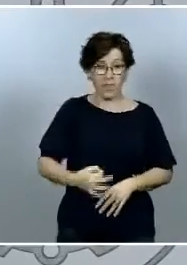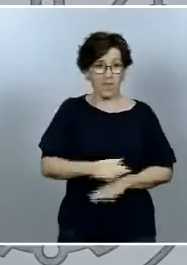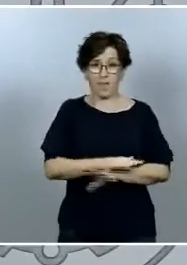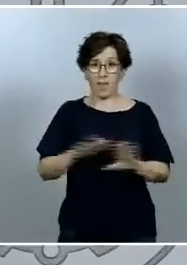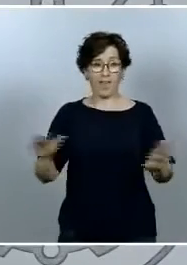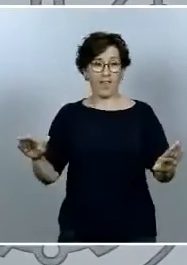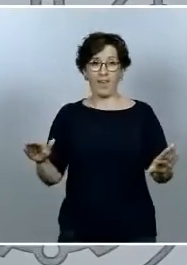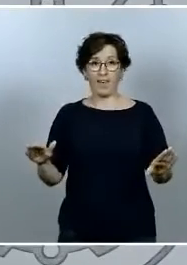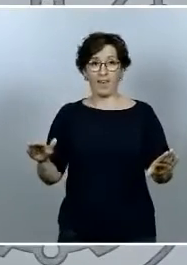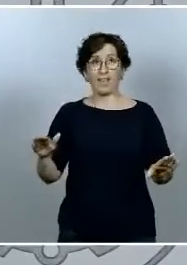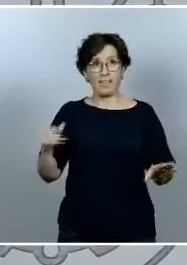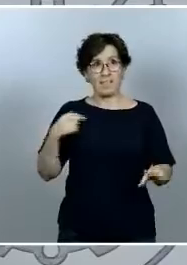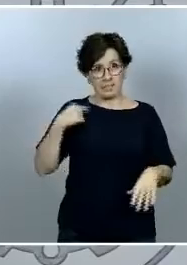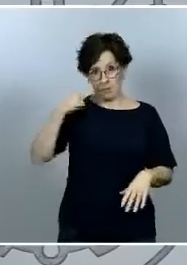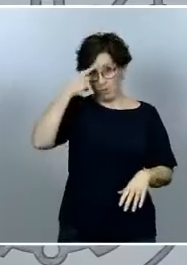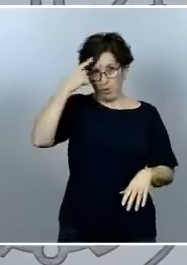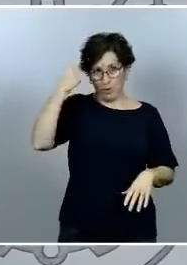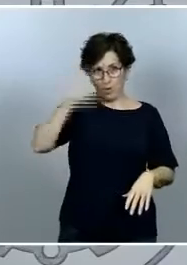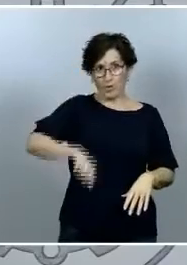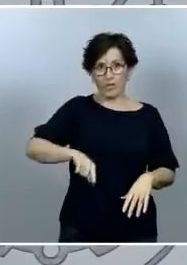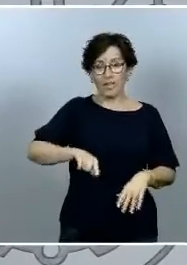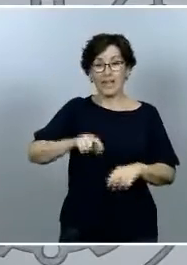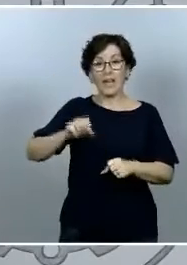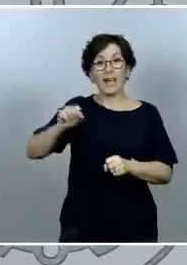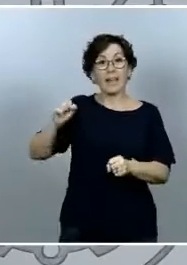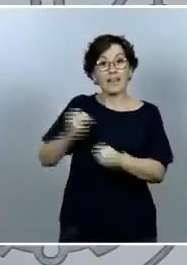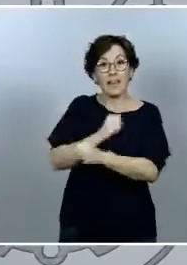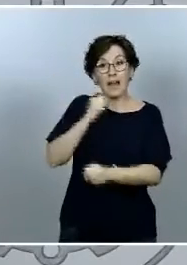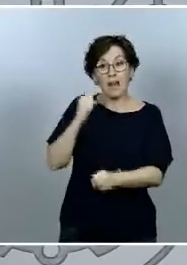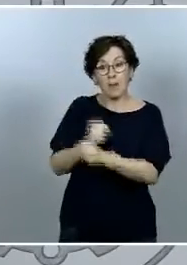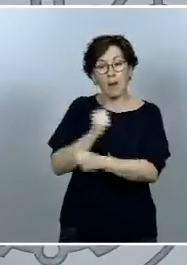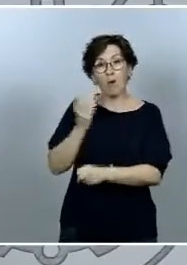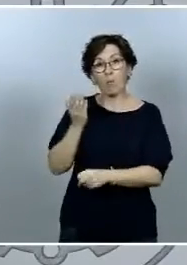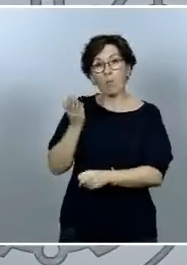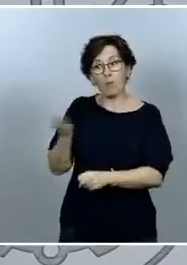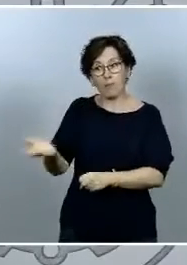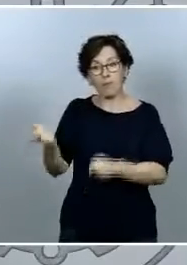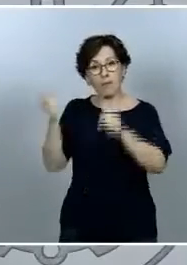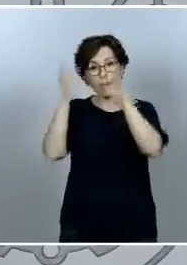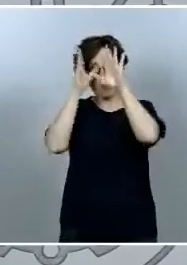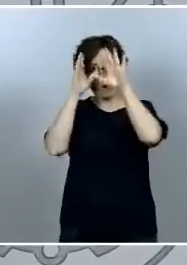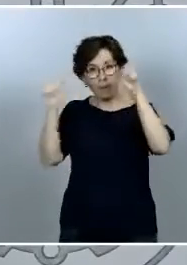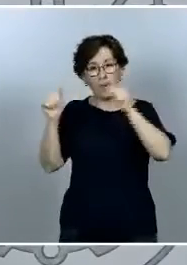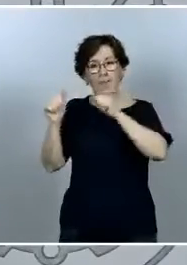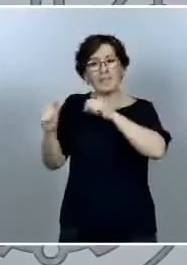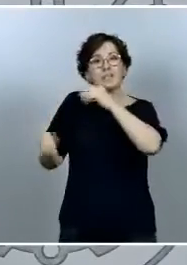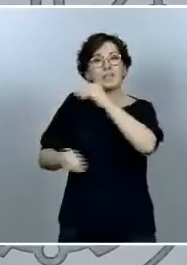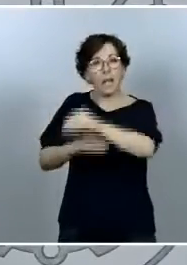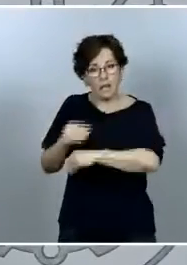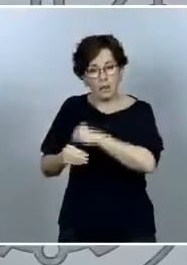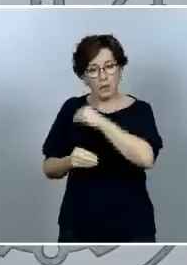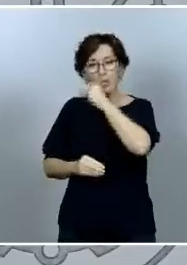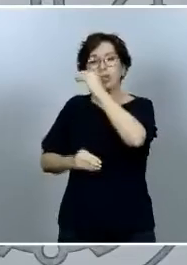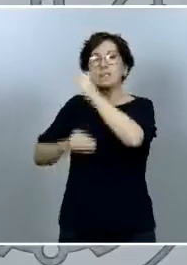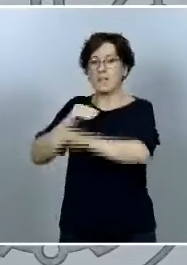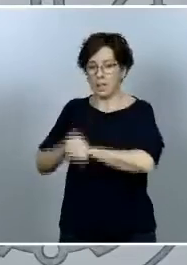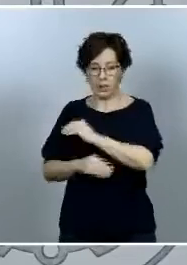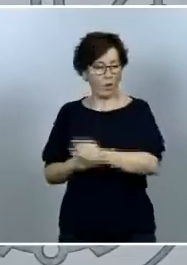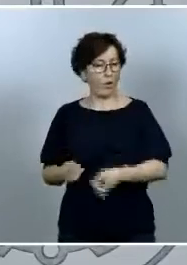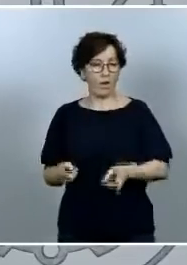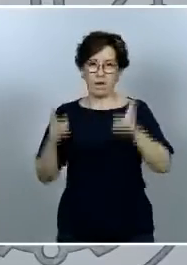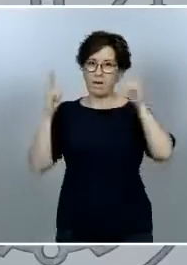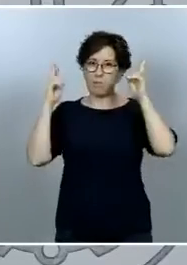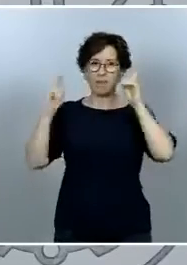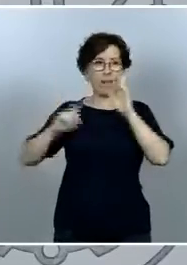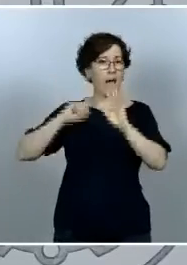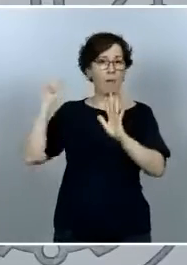consciente de que el trabajo requerido a la Guardia Civil se hizo y se hizo desde la libertad absoluta por parte de